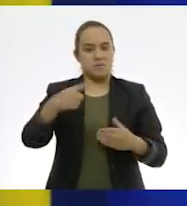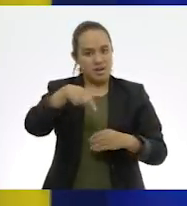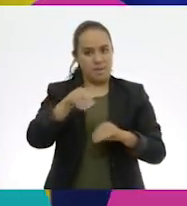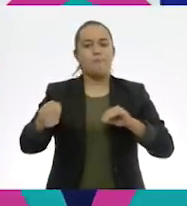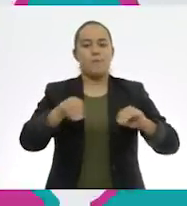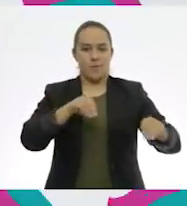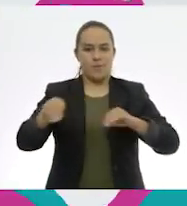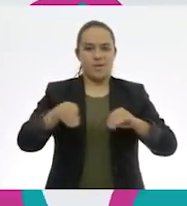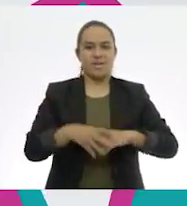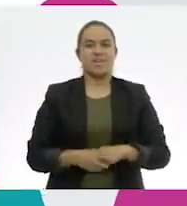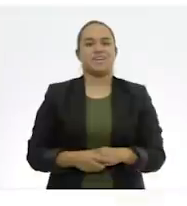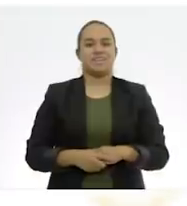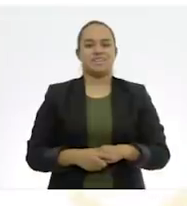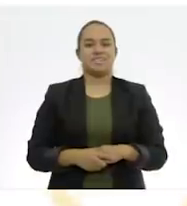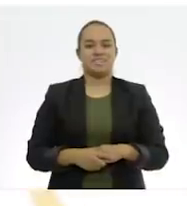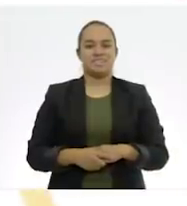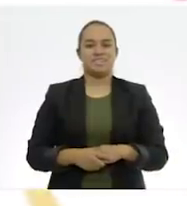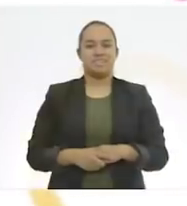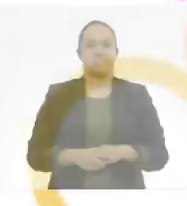movernos.